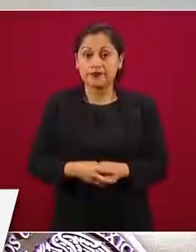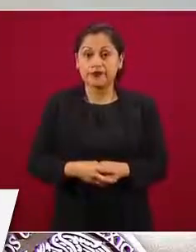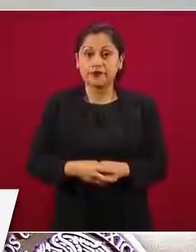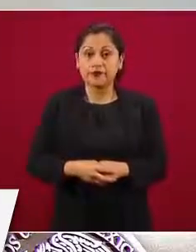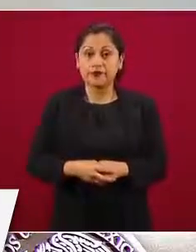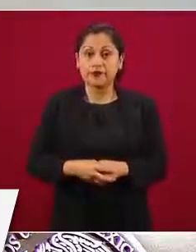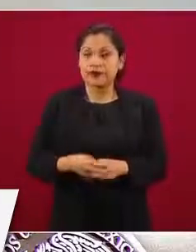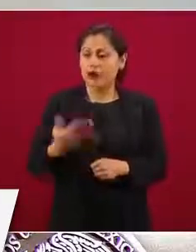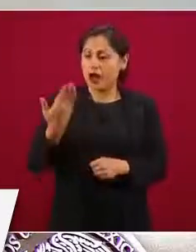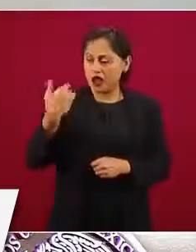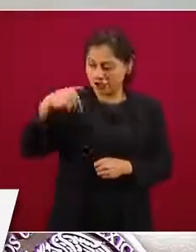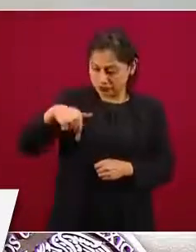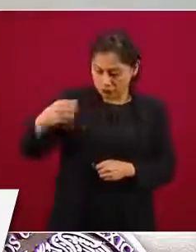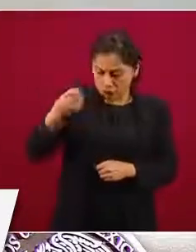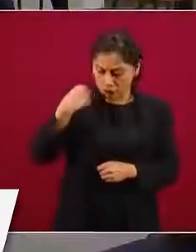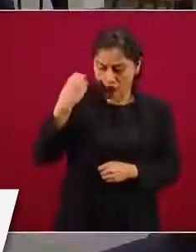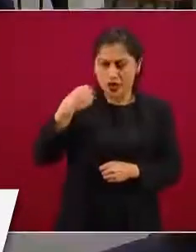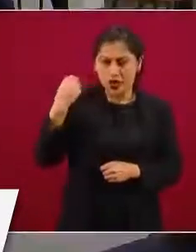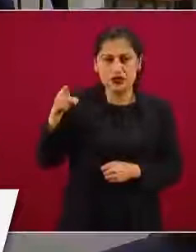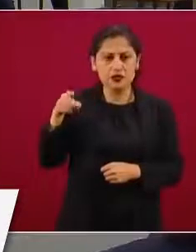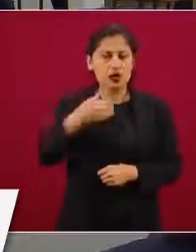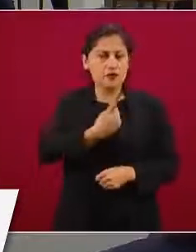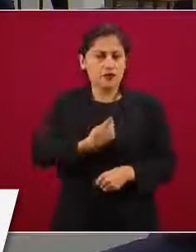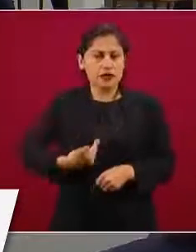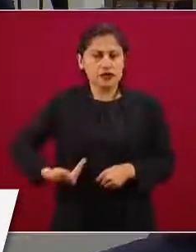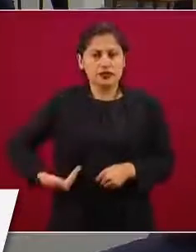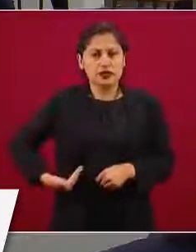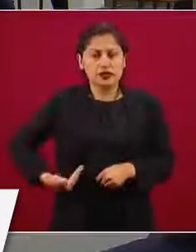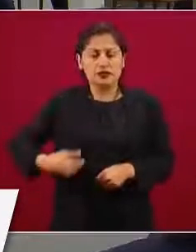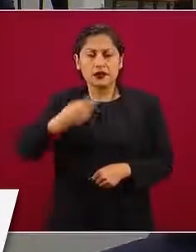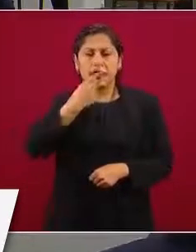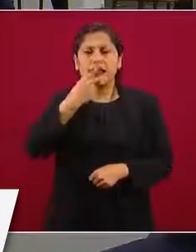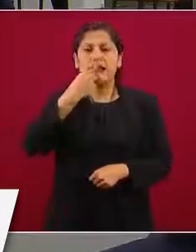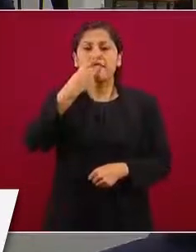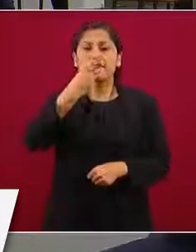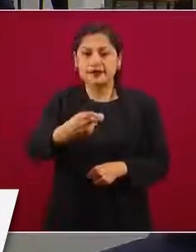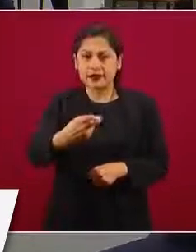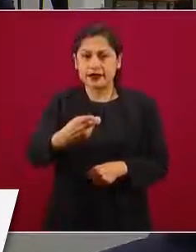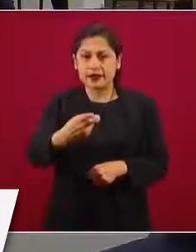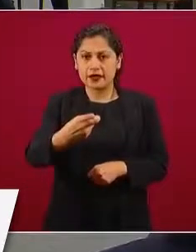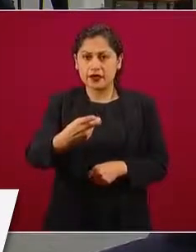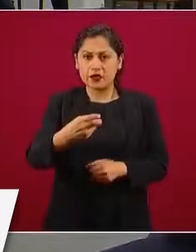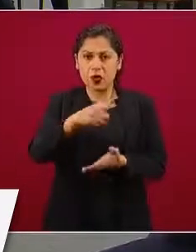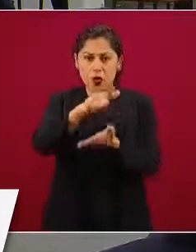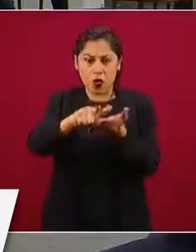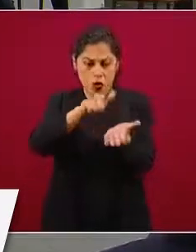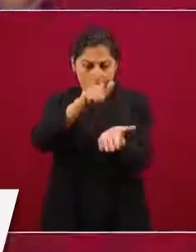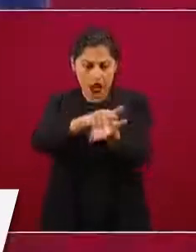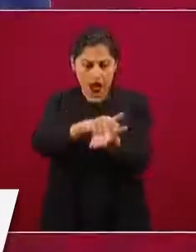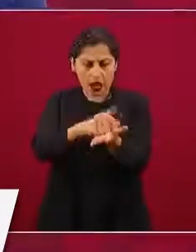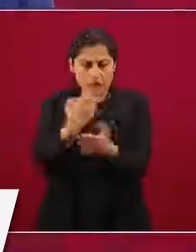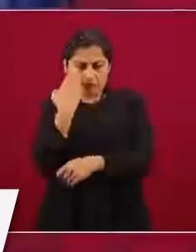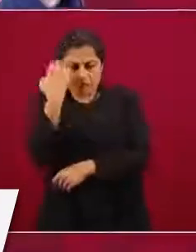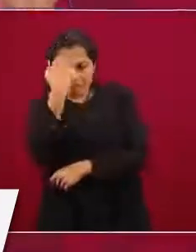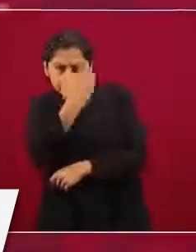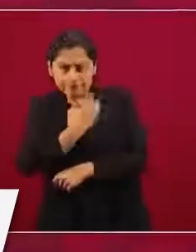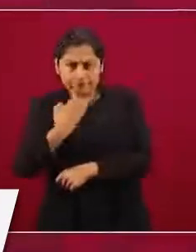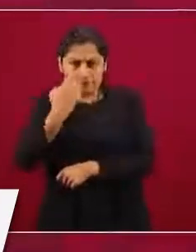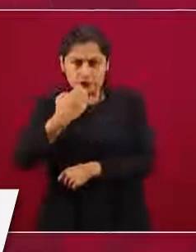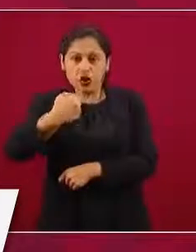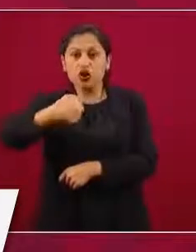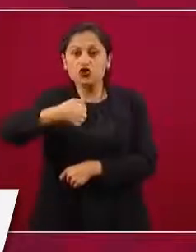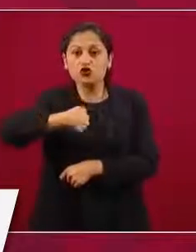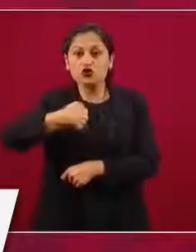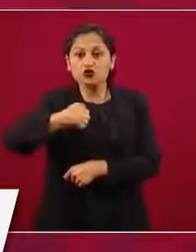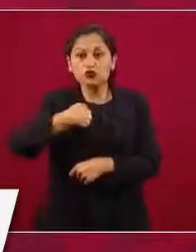anunció aquí que estaba en proceso de revisión, leí muchas columnas financieras y dijeron ahí